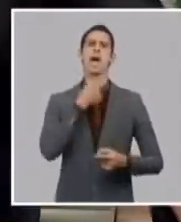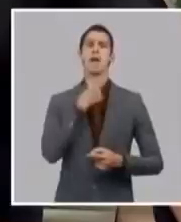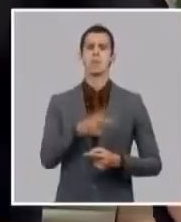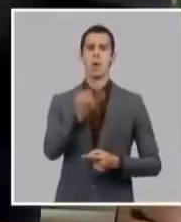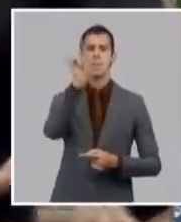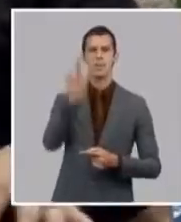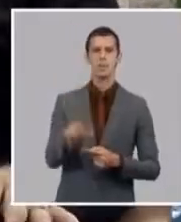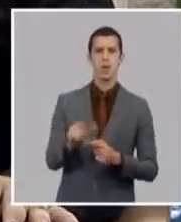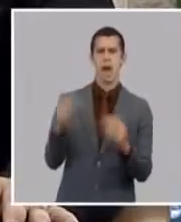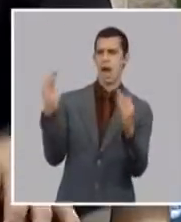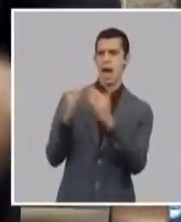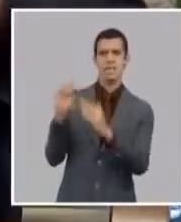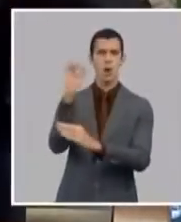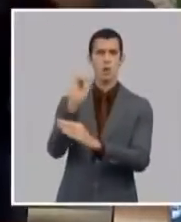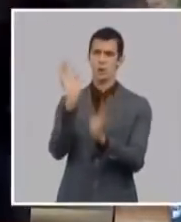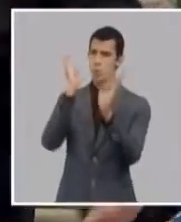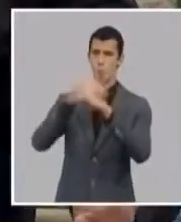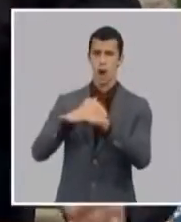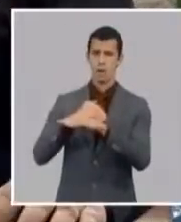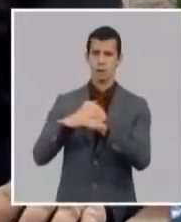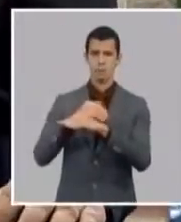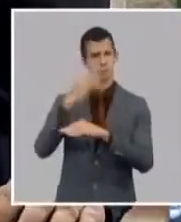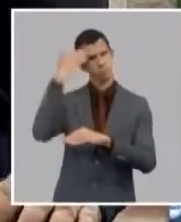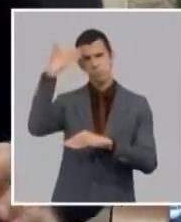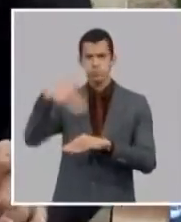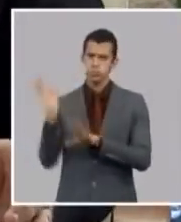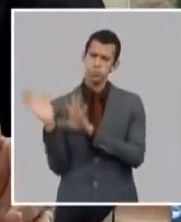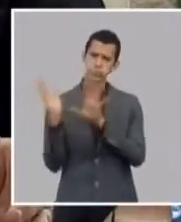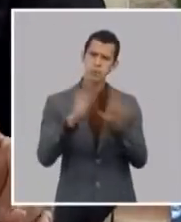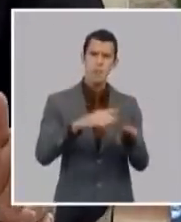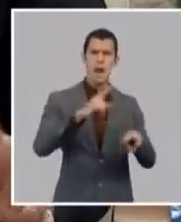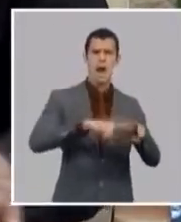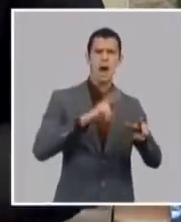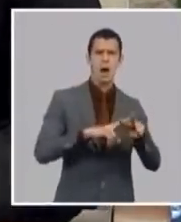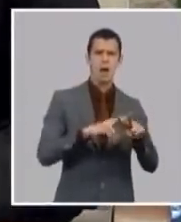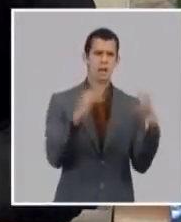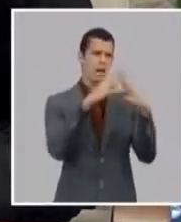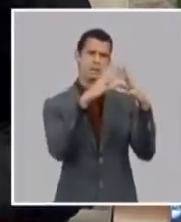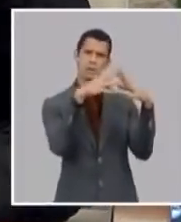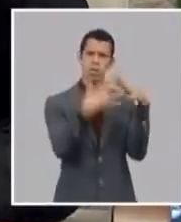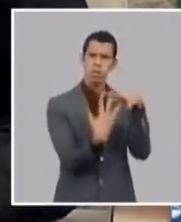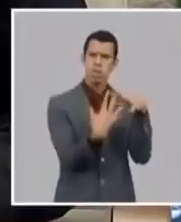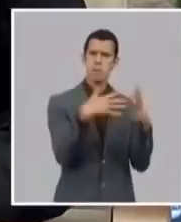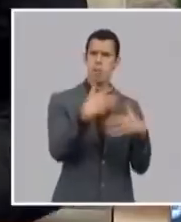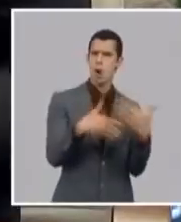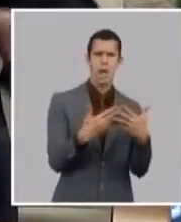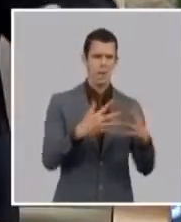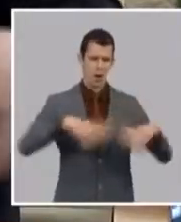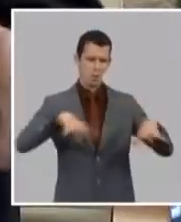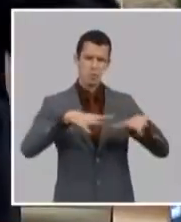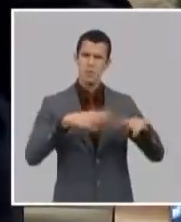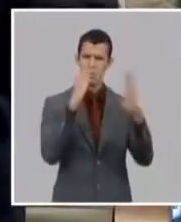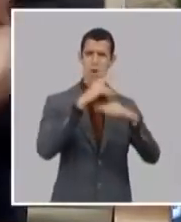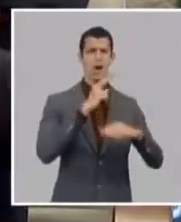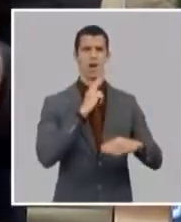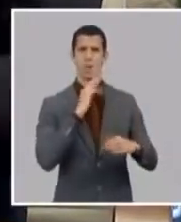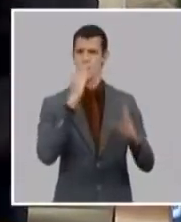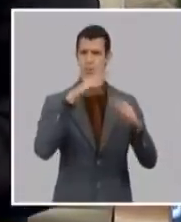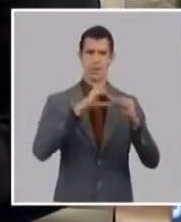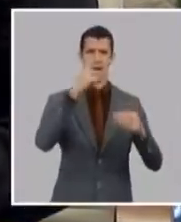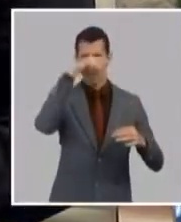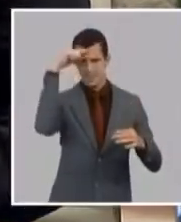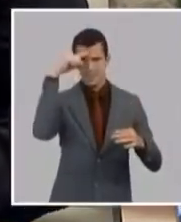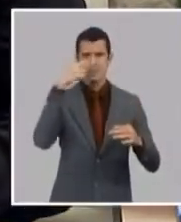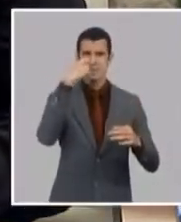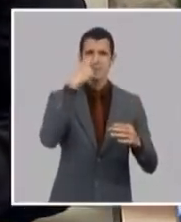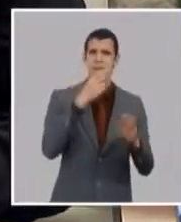muda para lugares donde no hay infraestructura no hay condiciones o no hay y se genera un problema como es el caso este que sucede con